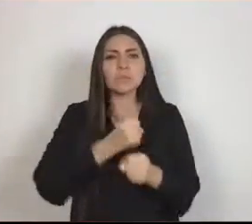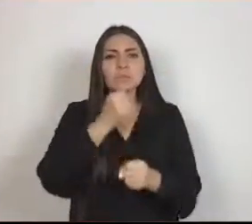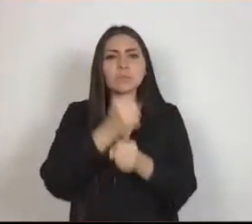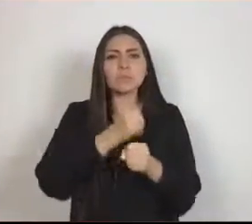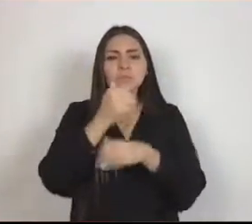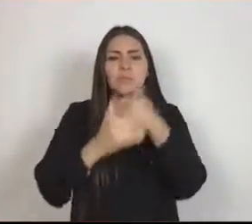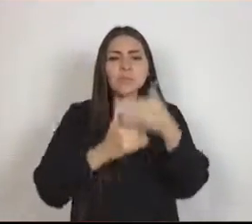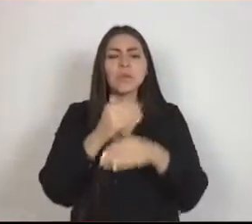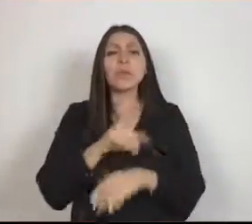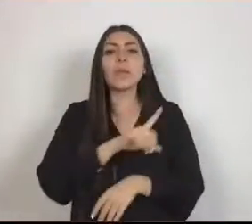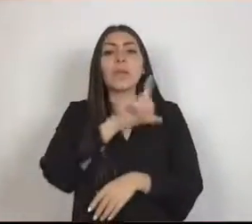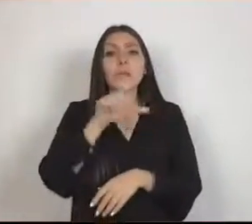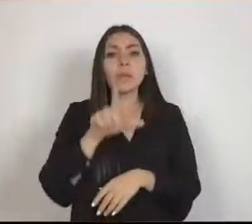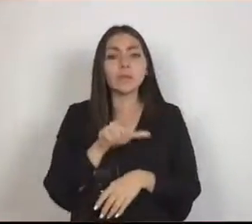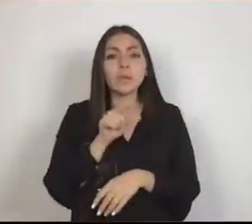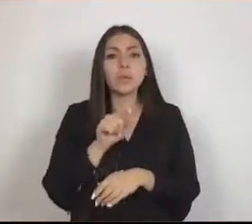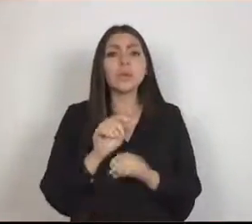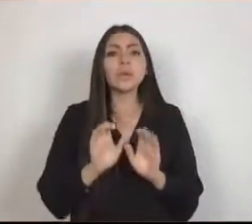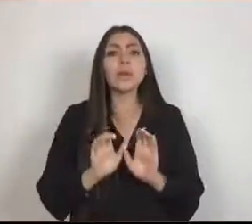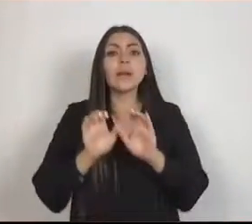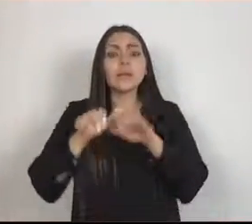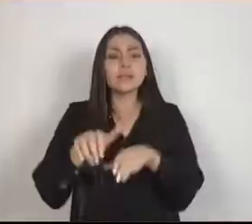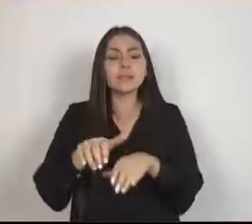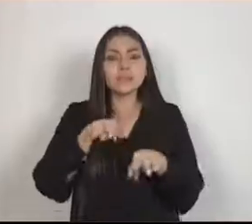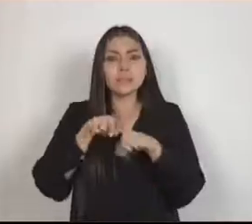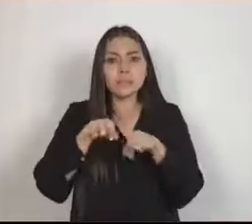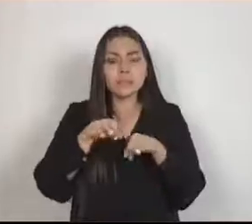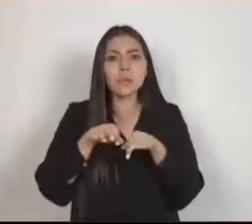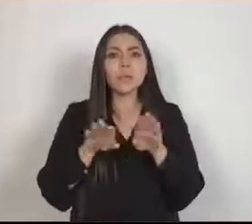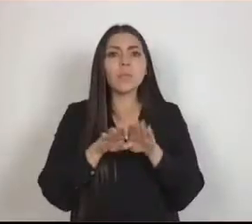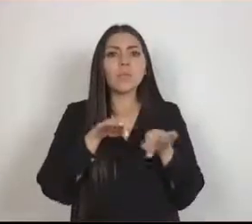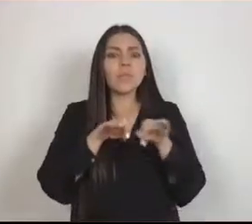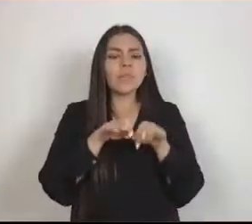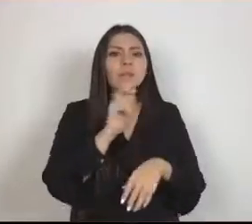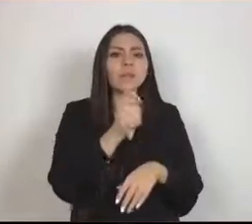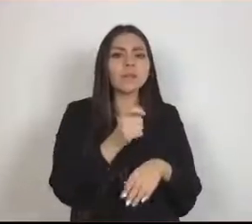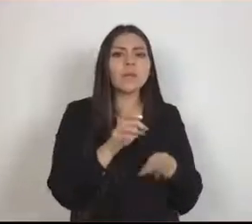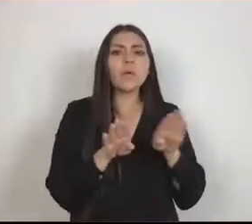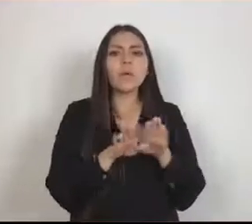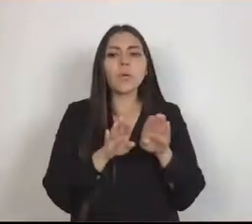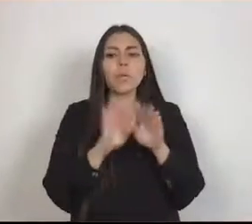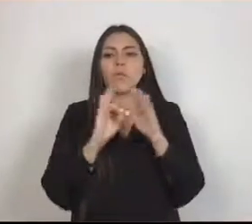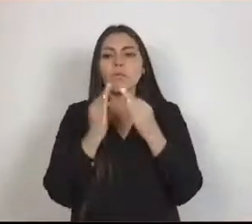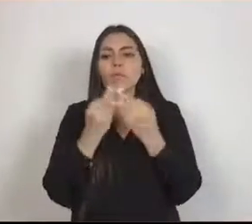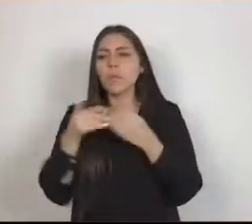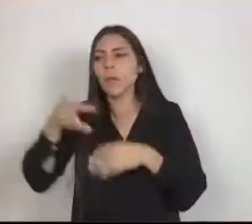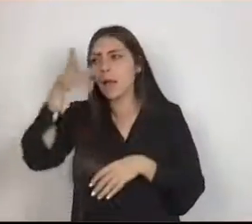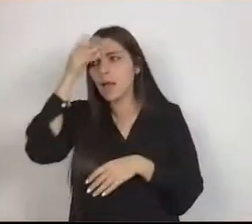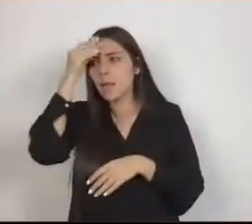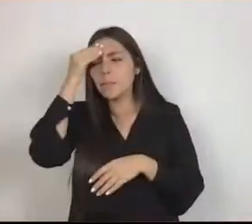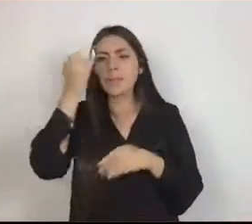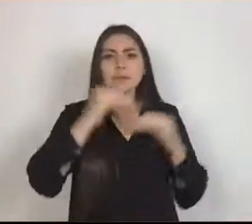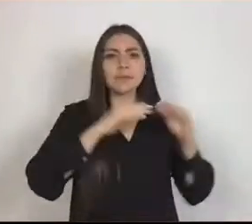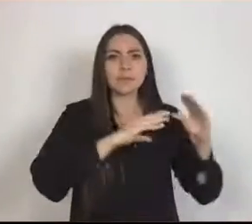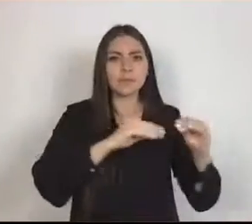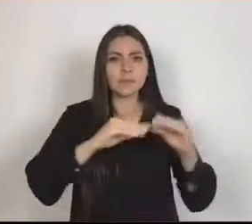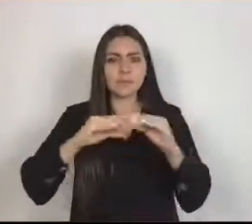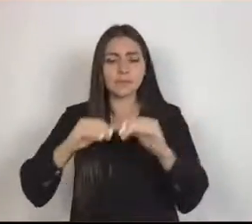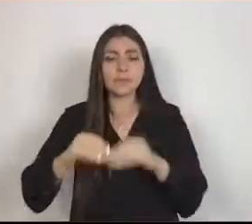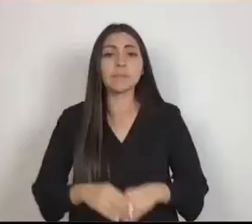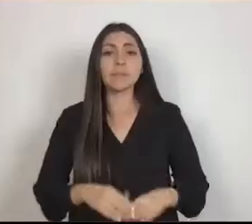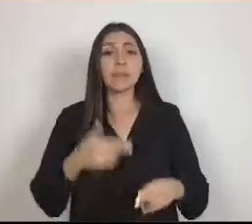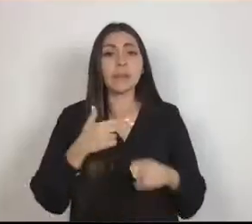empleo y las condiciones de enseñanza y aprendizaje. Fue hasta el año de